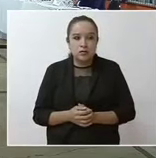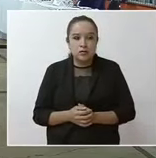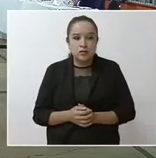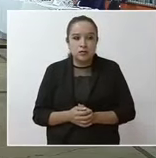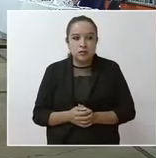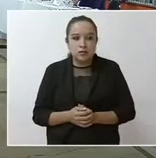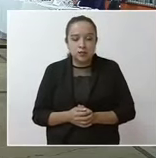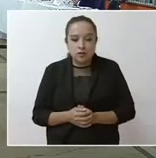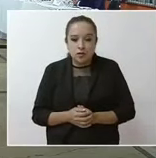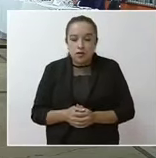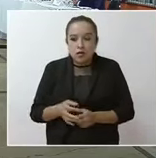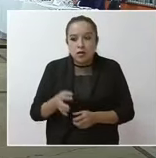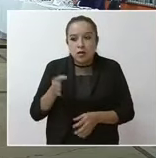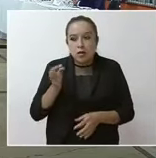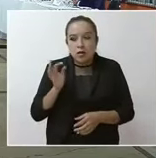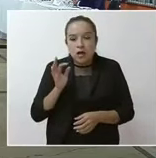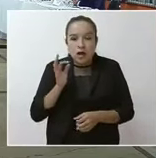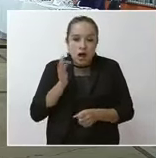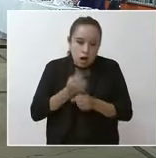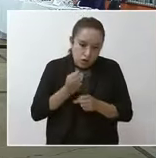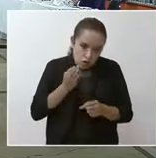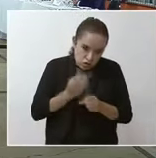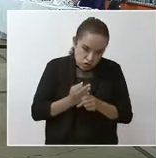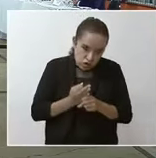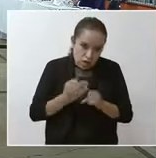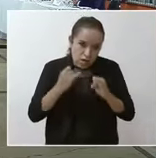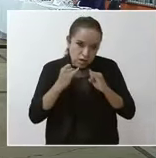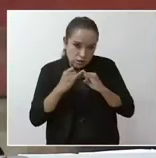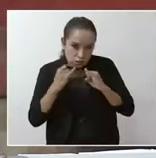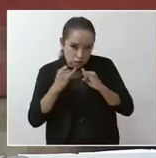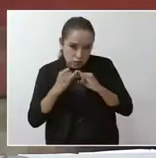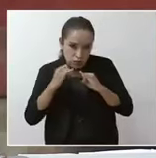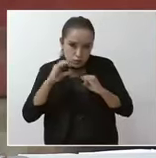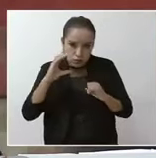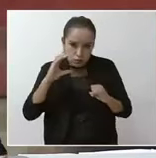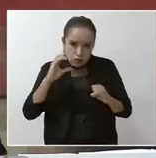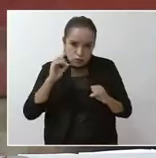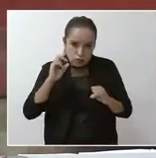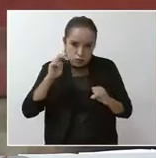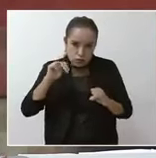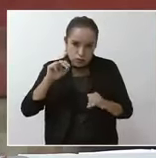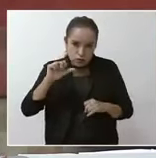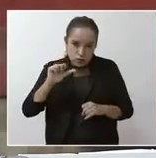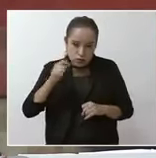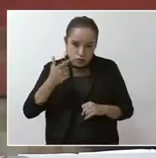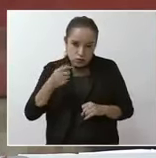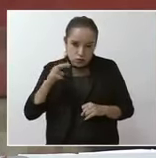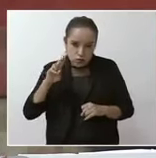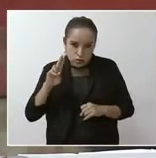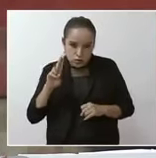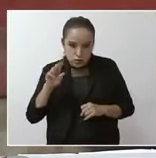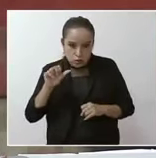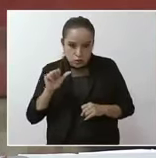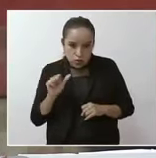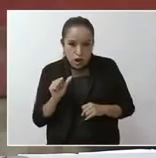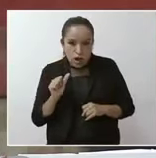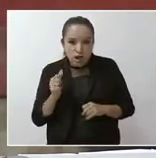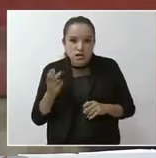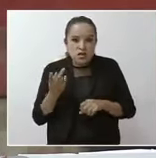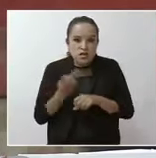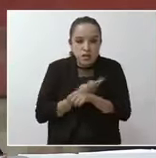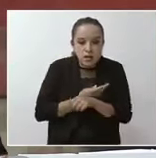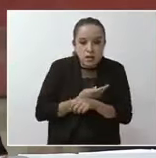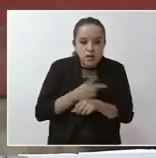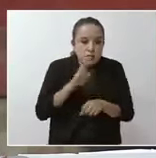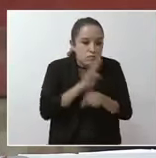Como parte de las actividades que hace la Comisión Nacional del Agua durante la presencia de un fenómeno meteorológico como esto, es la